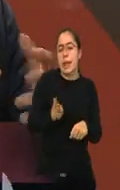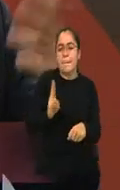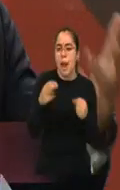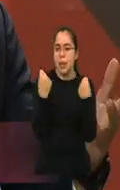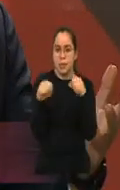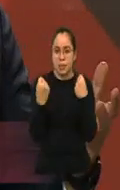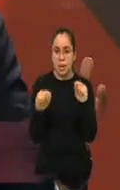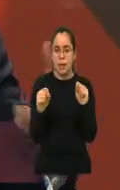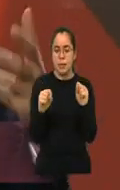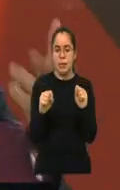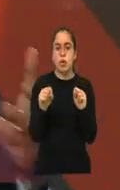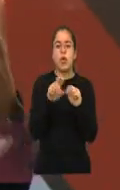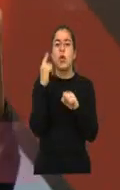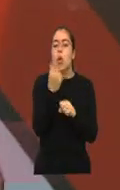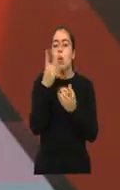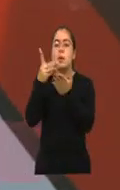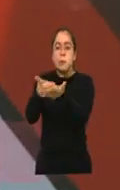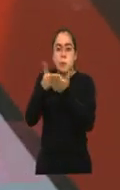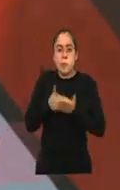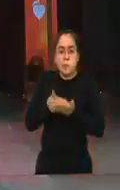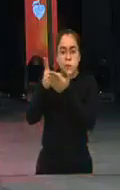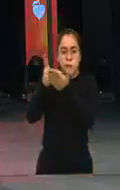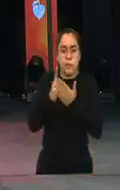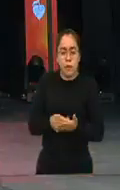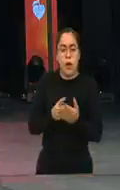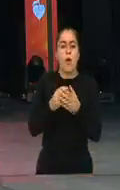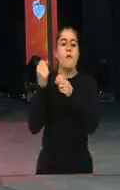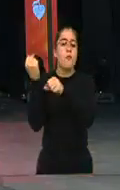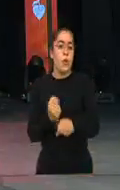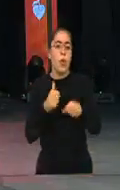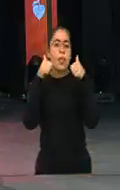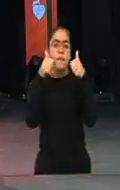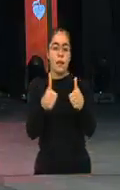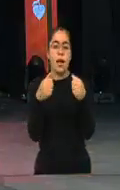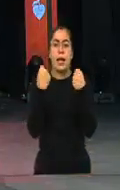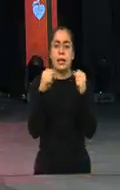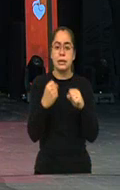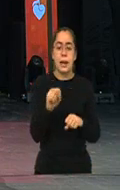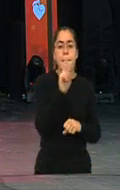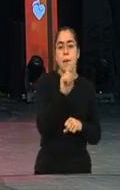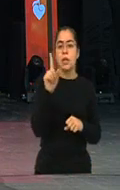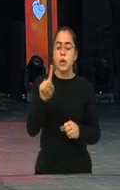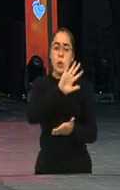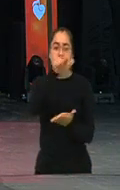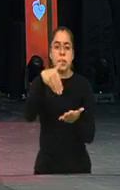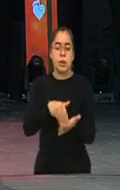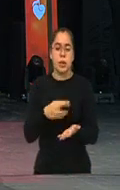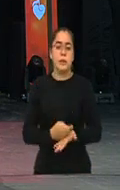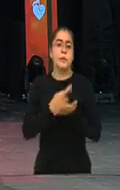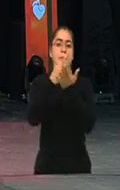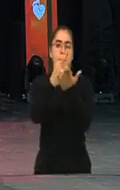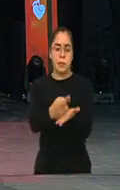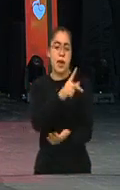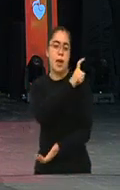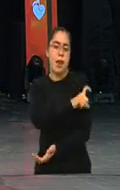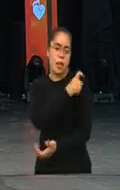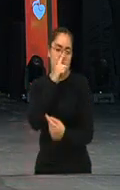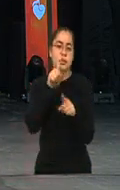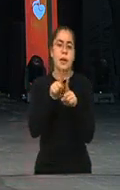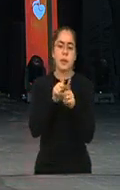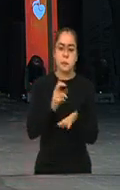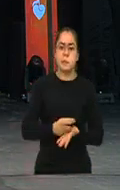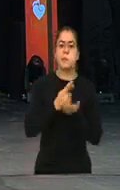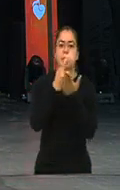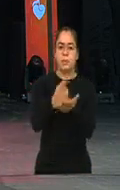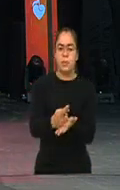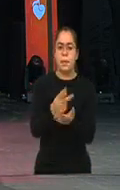estos recursos que nos permiten en Fundaviem operar los 21 centros y clínicas de rehabilitación que hoy tenemos. Pero además, le decía, ¿por